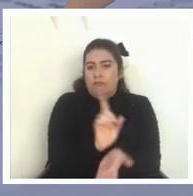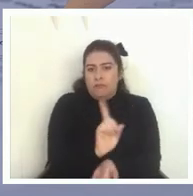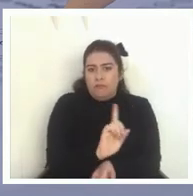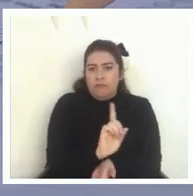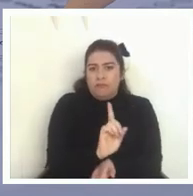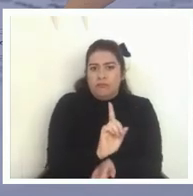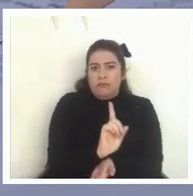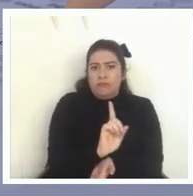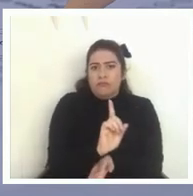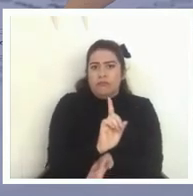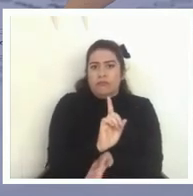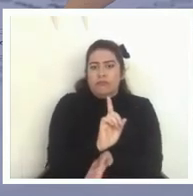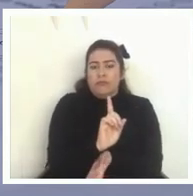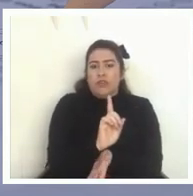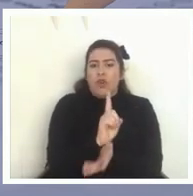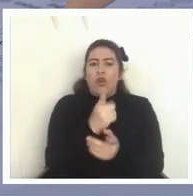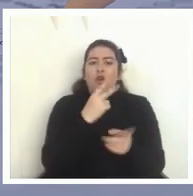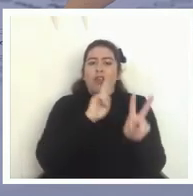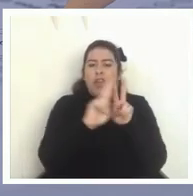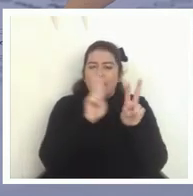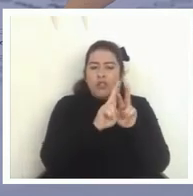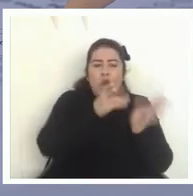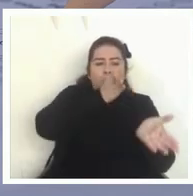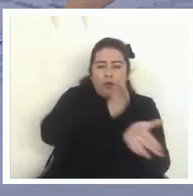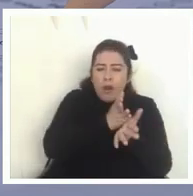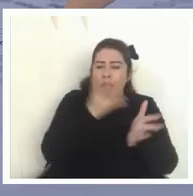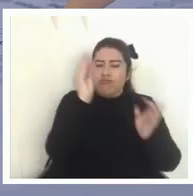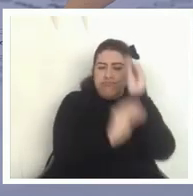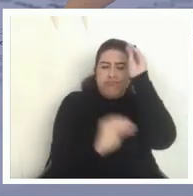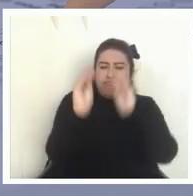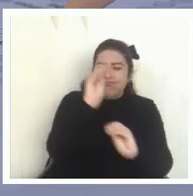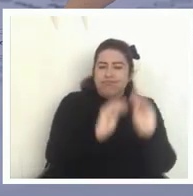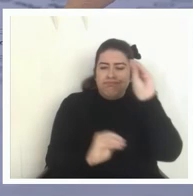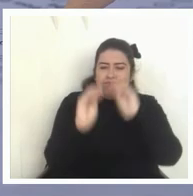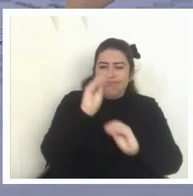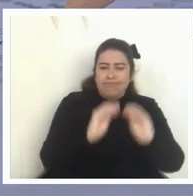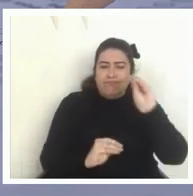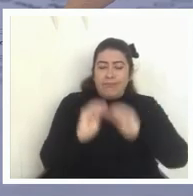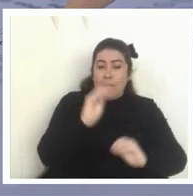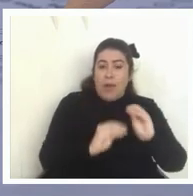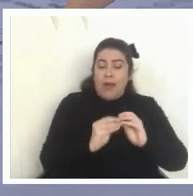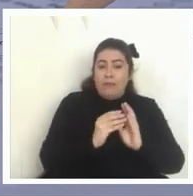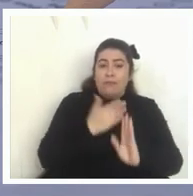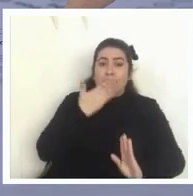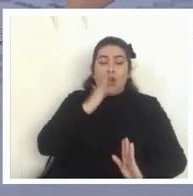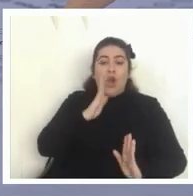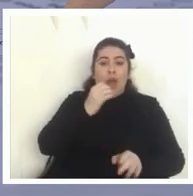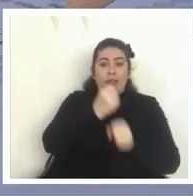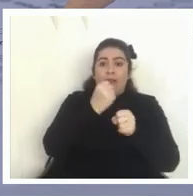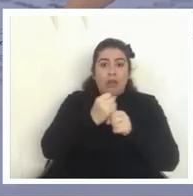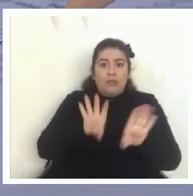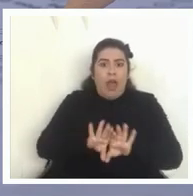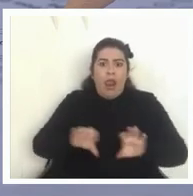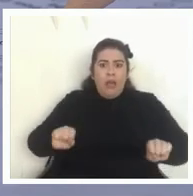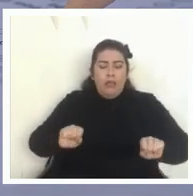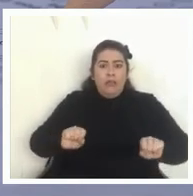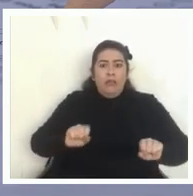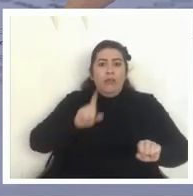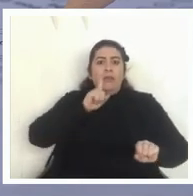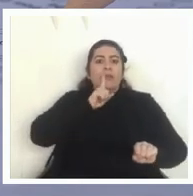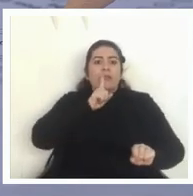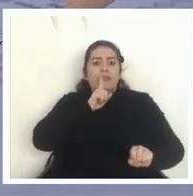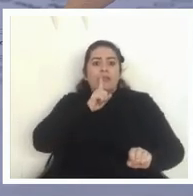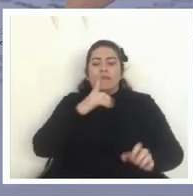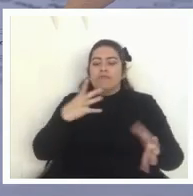todas las medidas que pudo haber tomado la escuela para hacer su trabajo ya las tomó y la responsabilidad está en otra parte